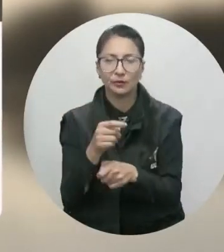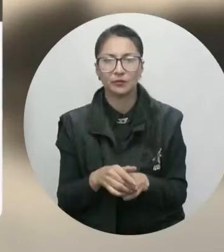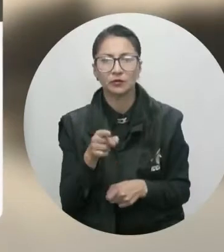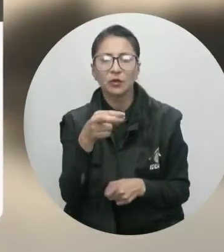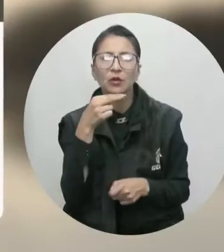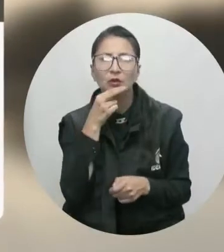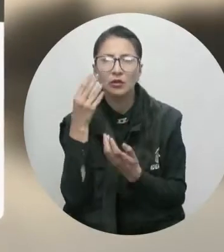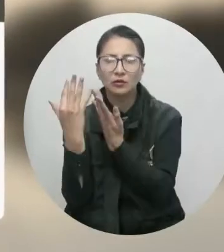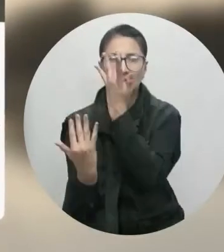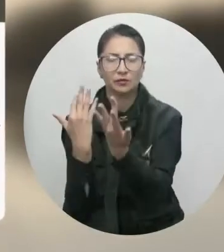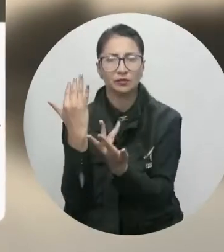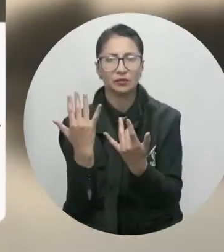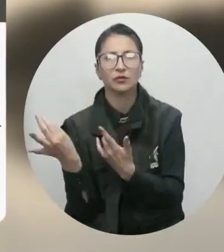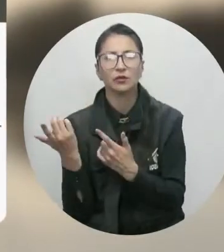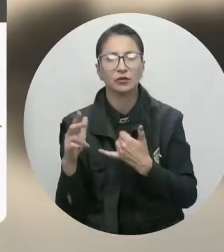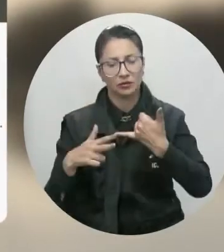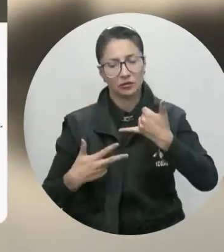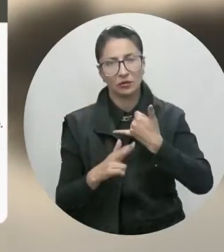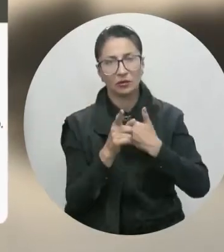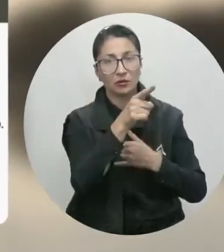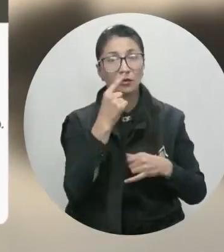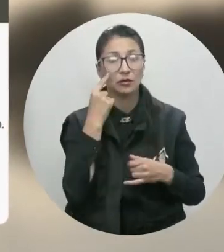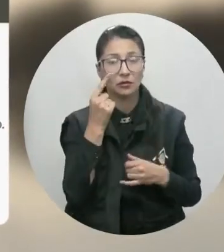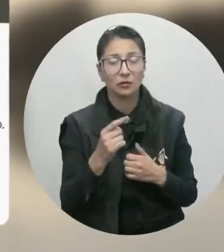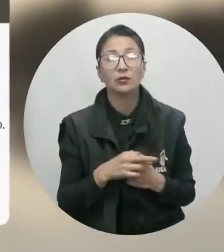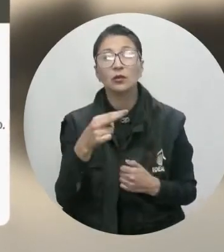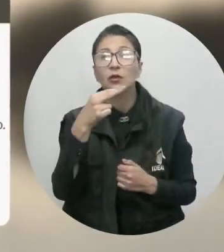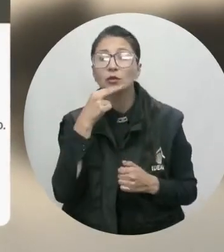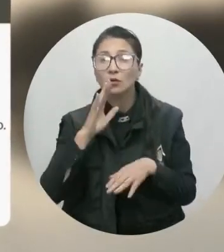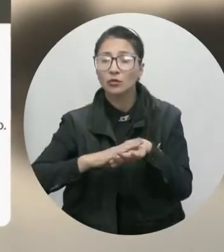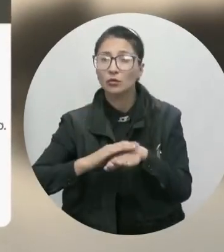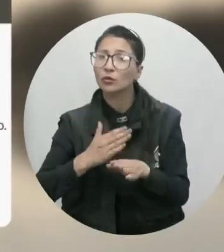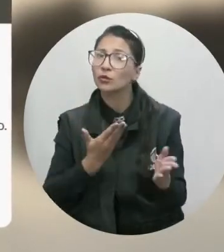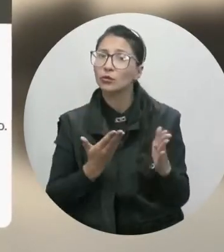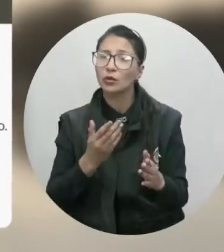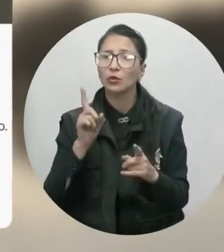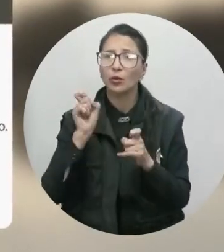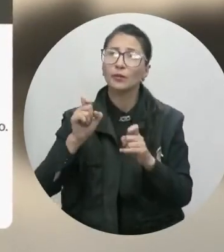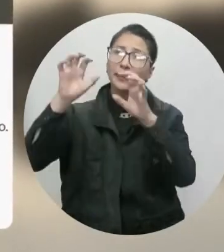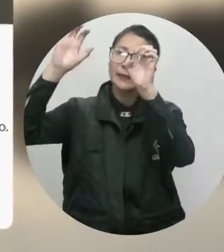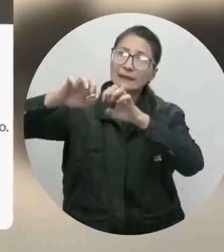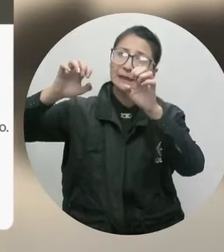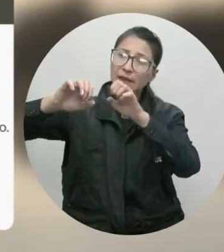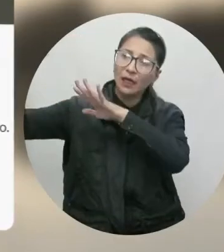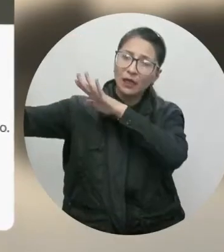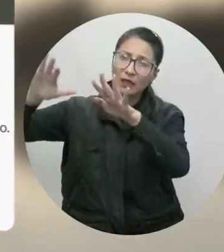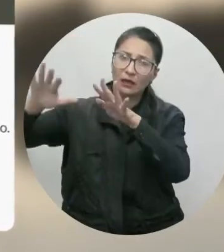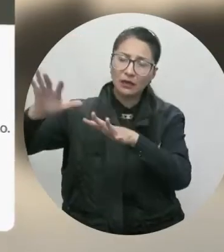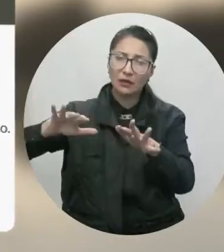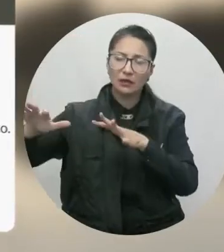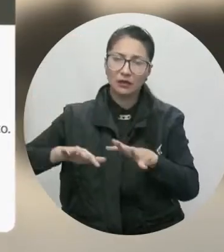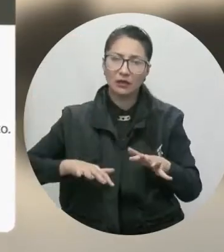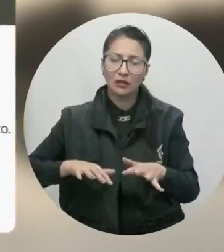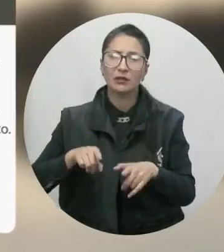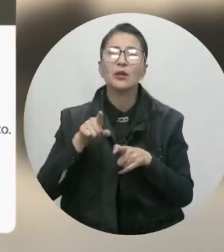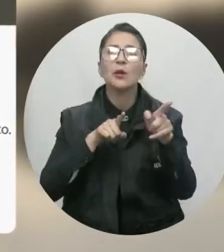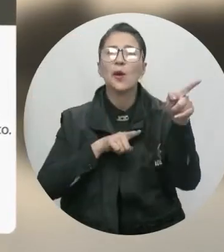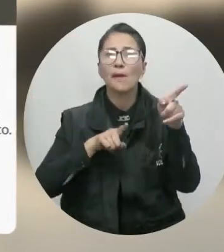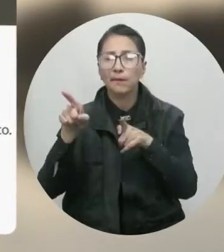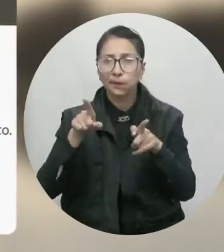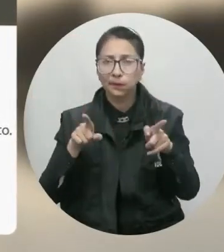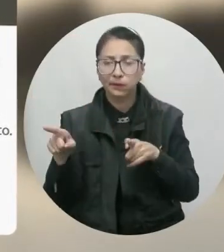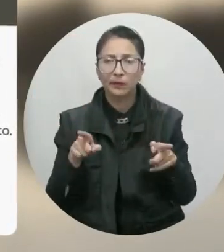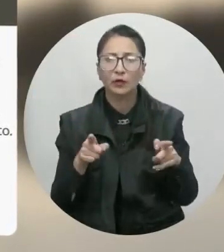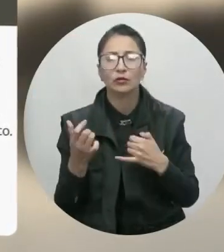forestales en la región andina. Alerta roja por alta posibilidad de deslizamientos de tierra, ocasionados por las fuertes lluvias en sectores inestables en